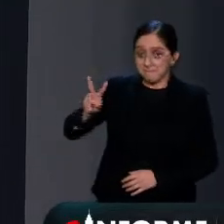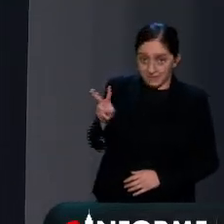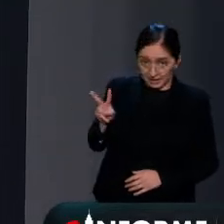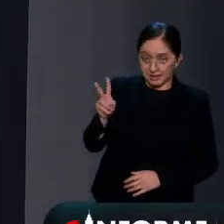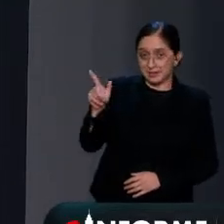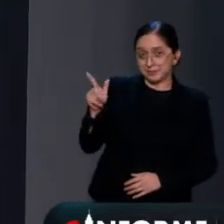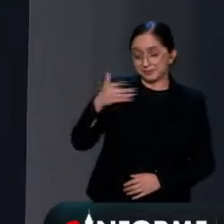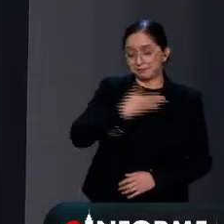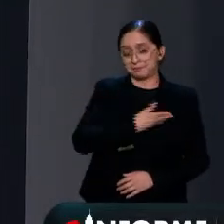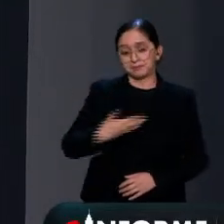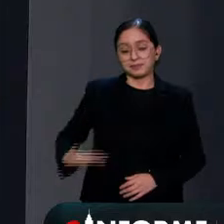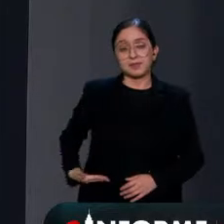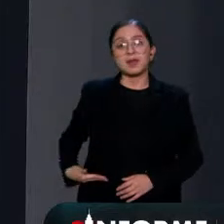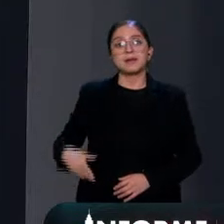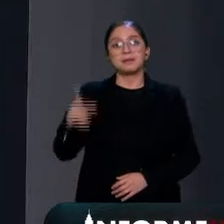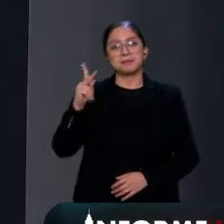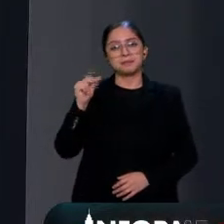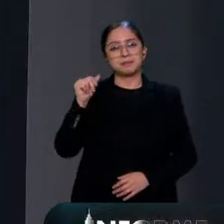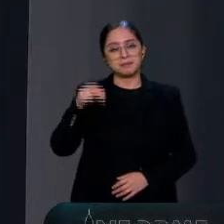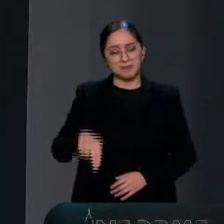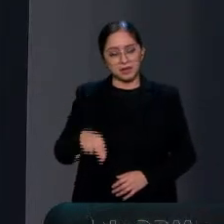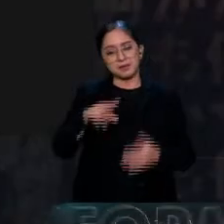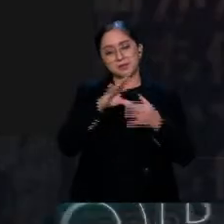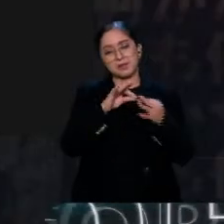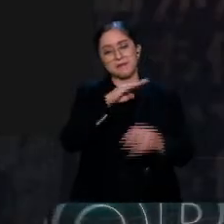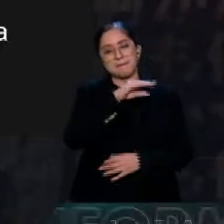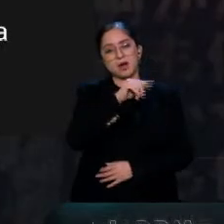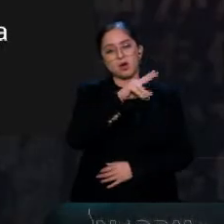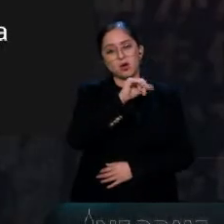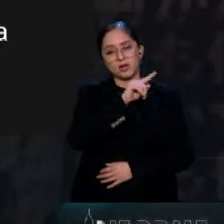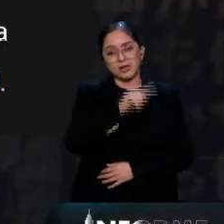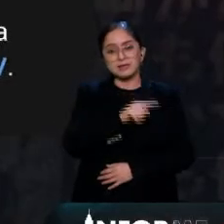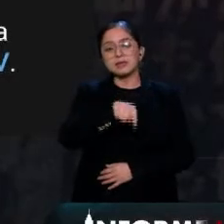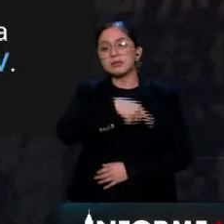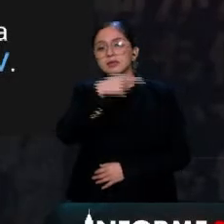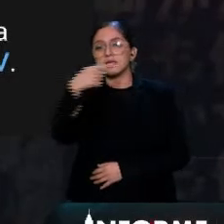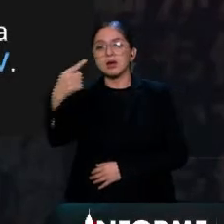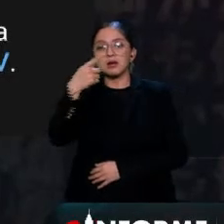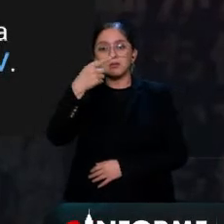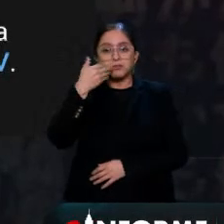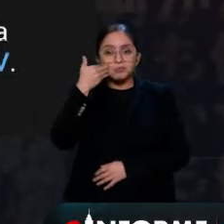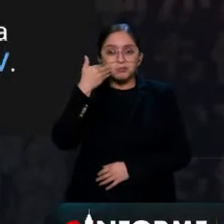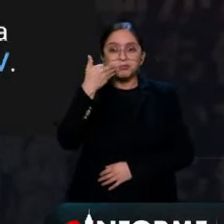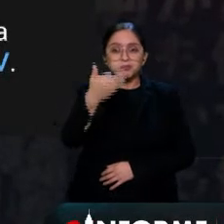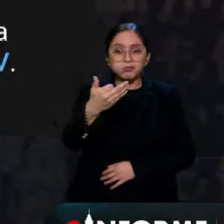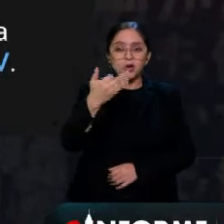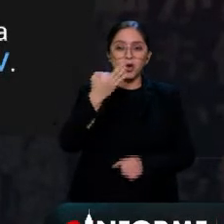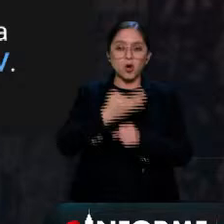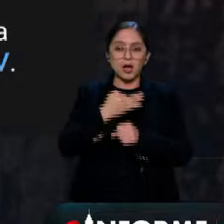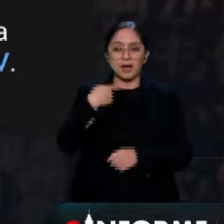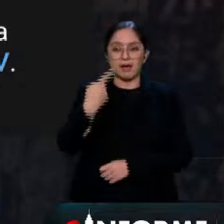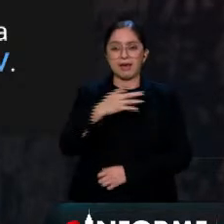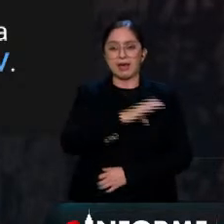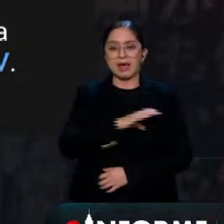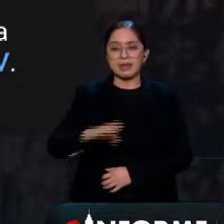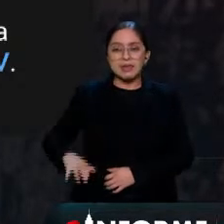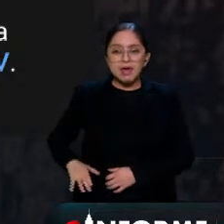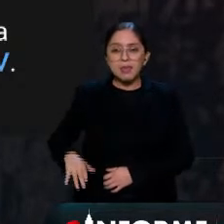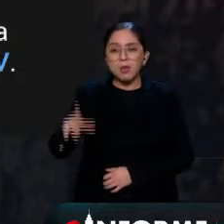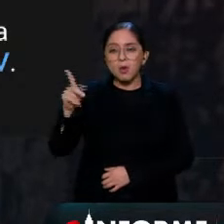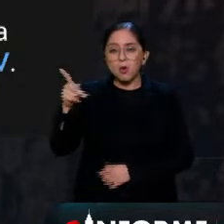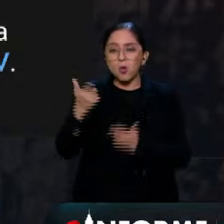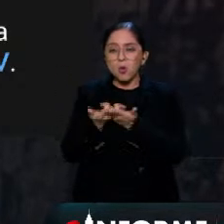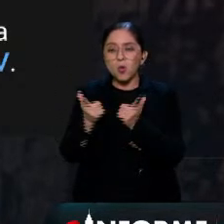del PAN, Marco Cortés, destapara a Enrique Vargas, exalcalde de Huixquilucan, como candidato del PAN a la gobernatura del Estado de México, las